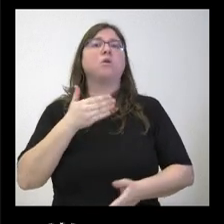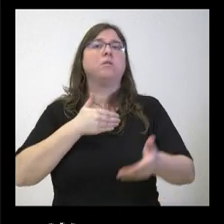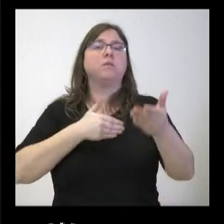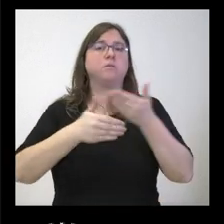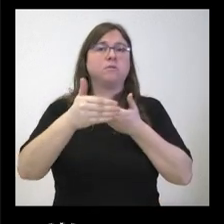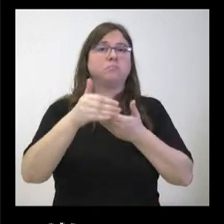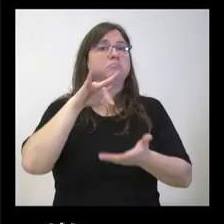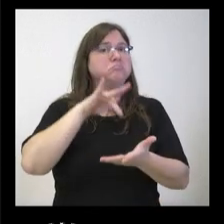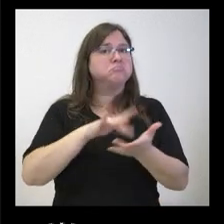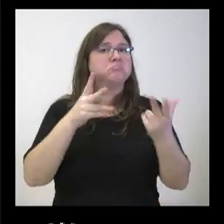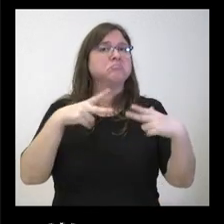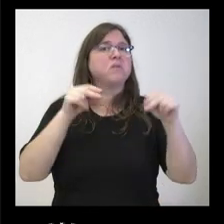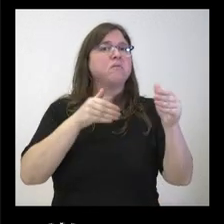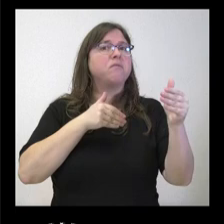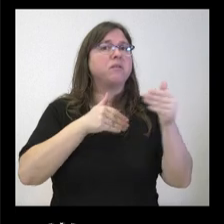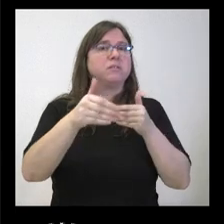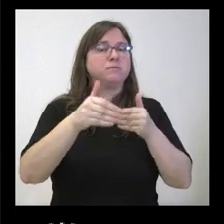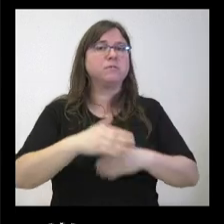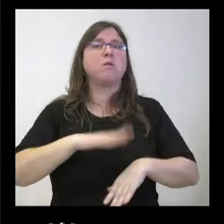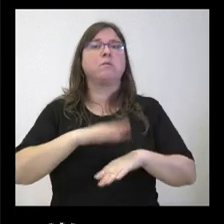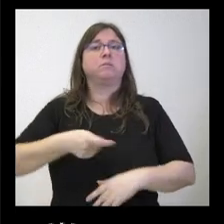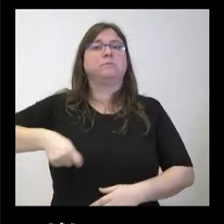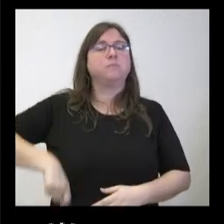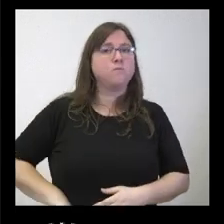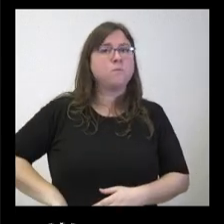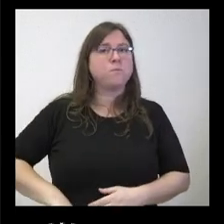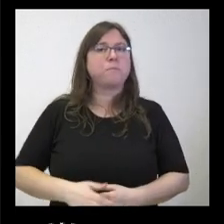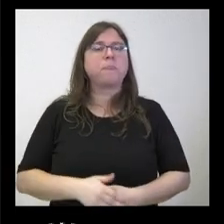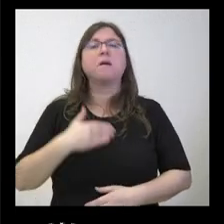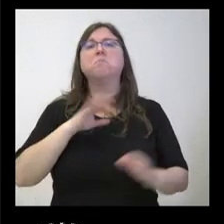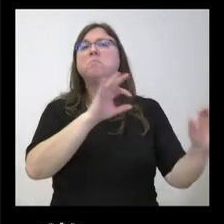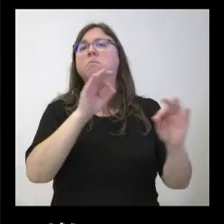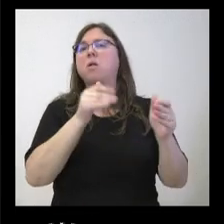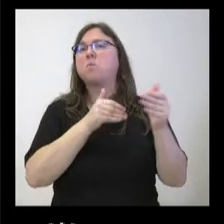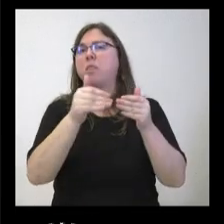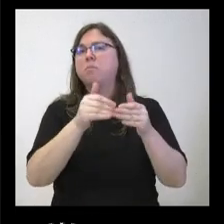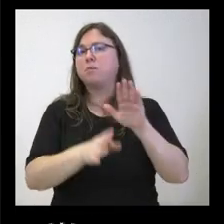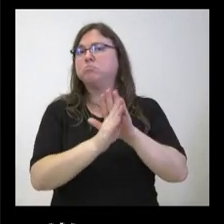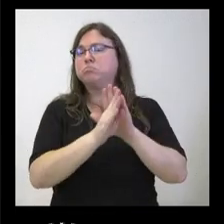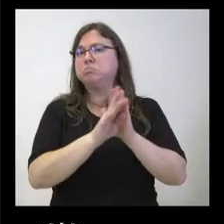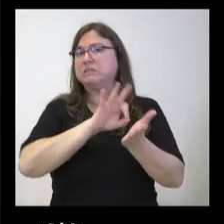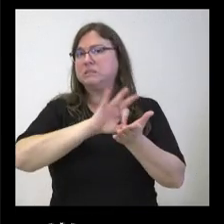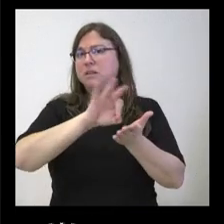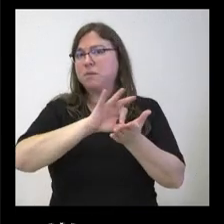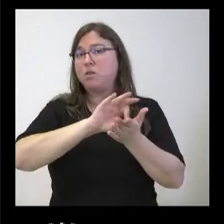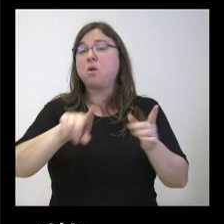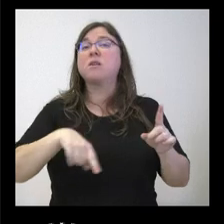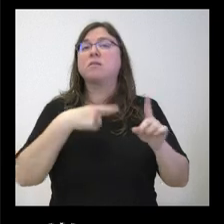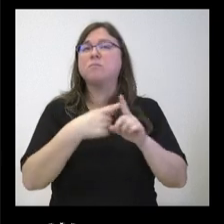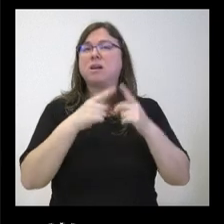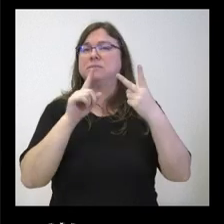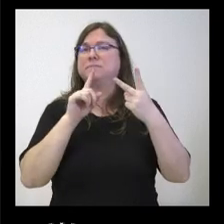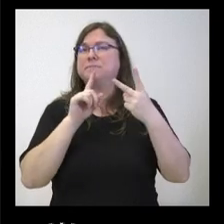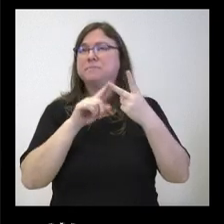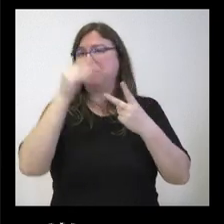ese listado de profesionales que se necesitan para mantener el servicio y también se ha referido entiendo